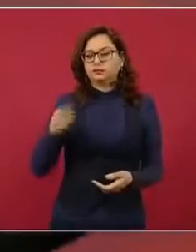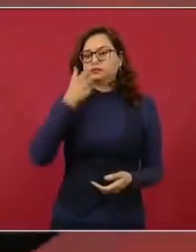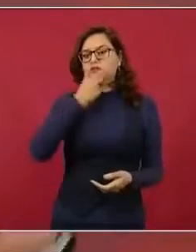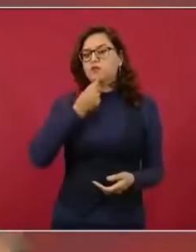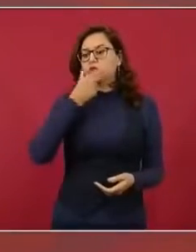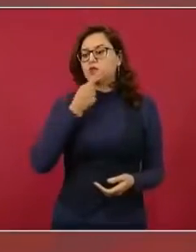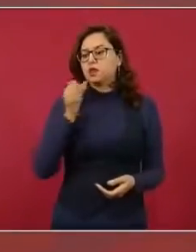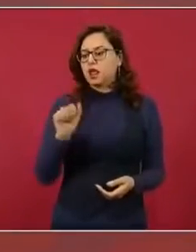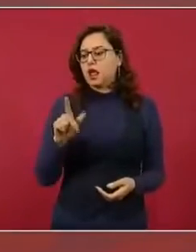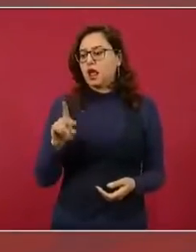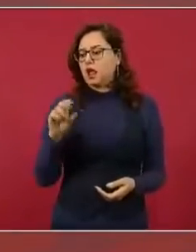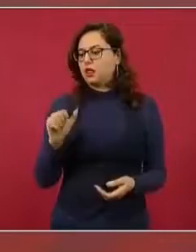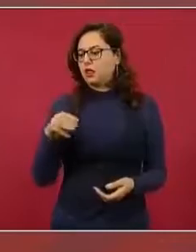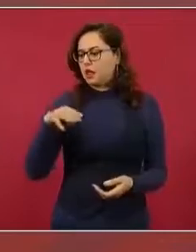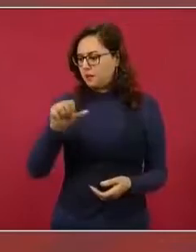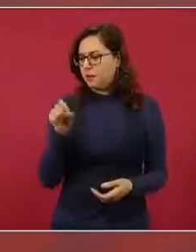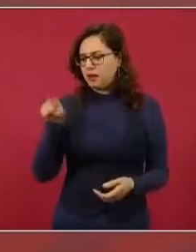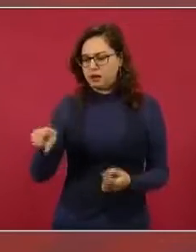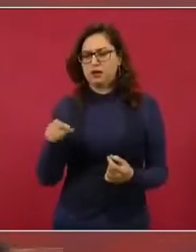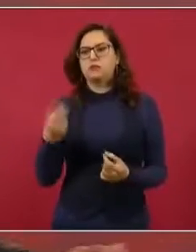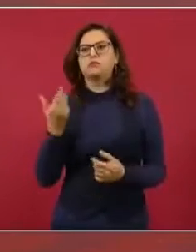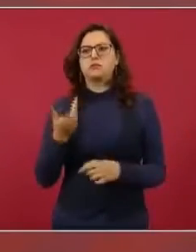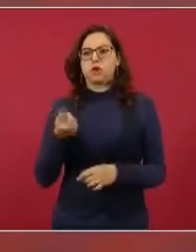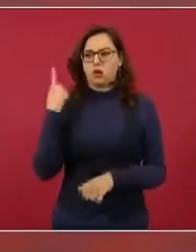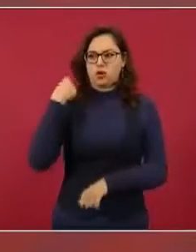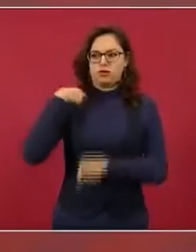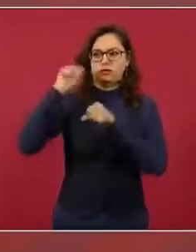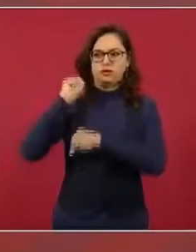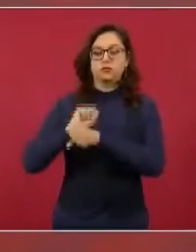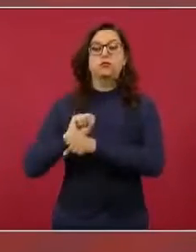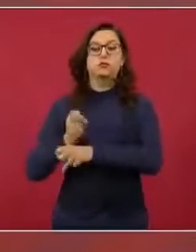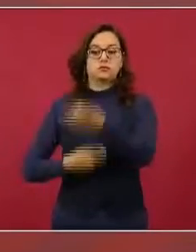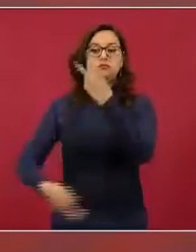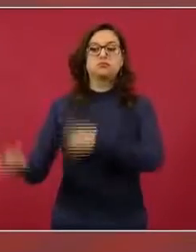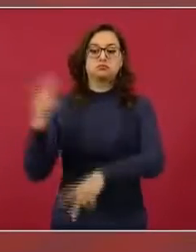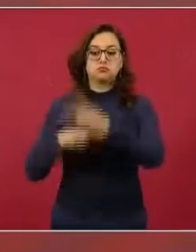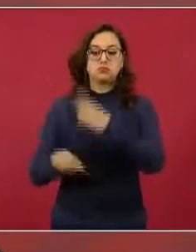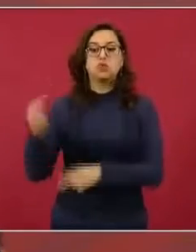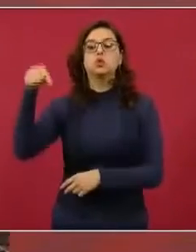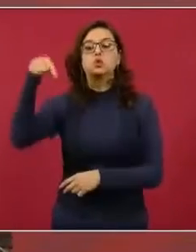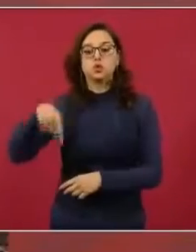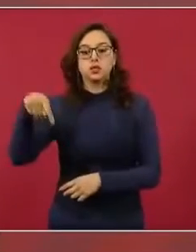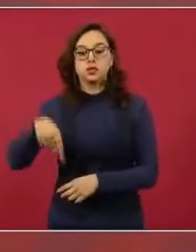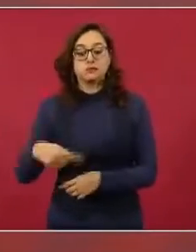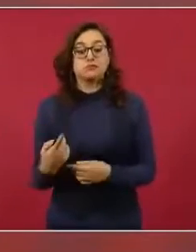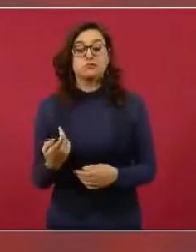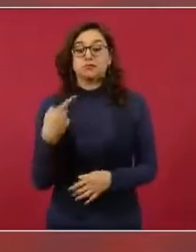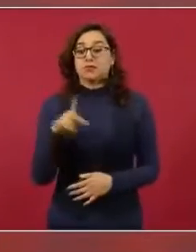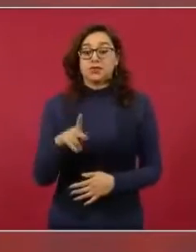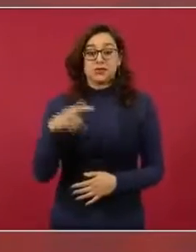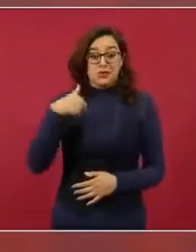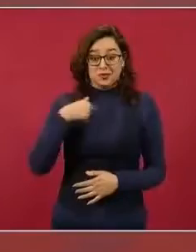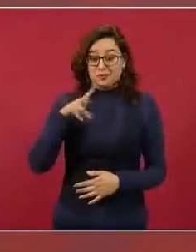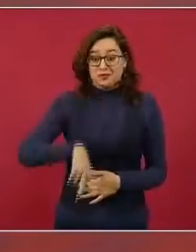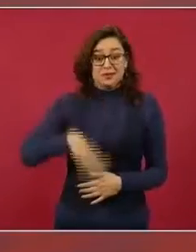si me lo encuentro ahora me tendría que decir quién es,